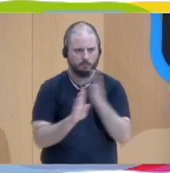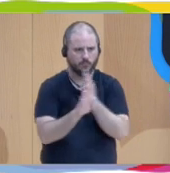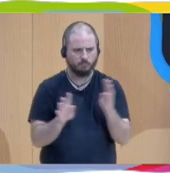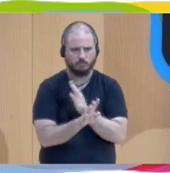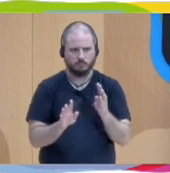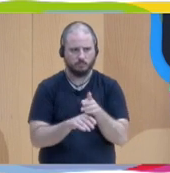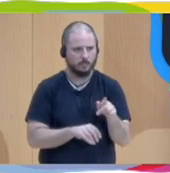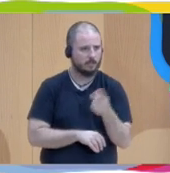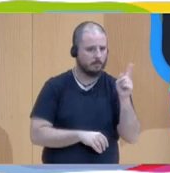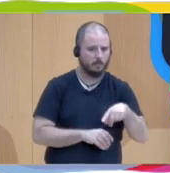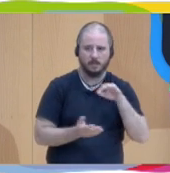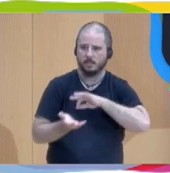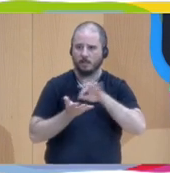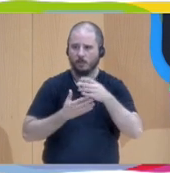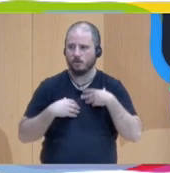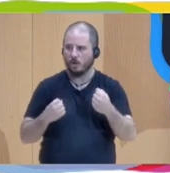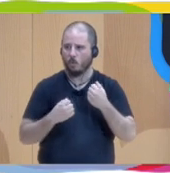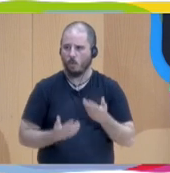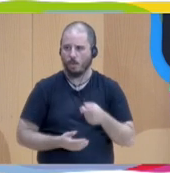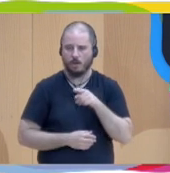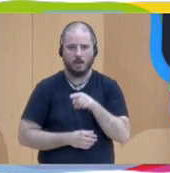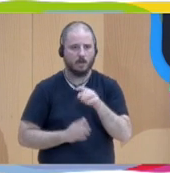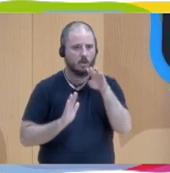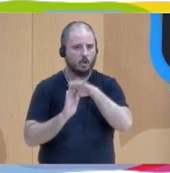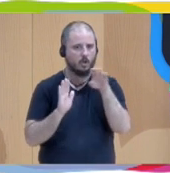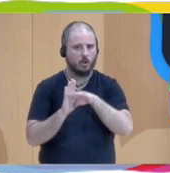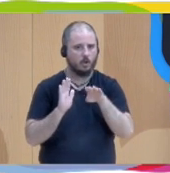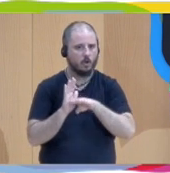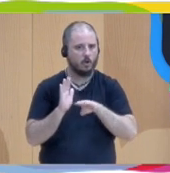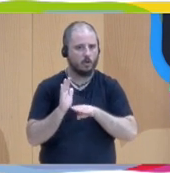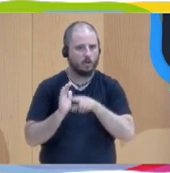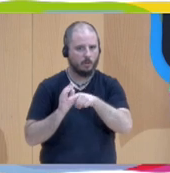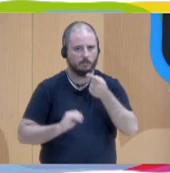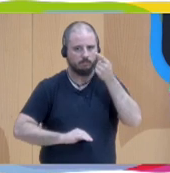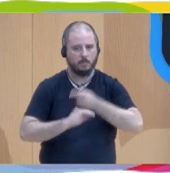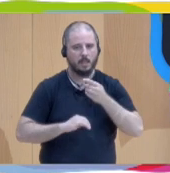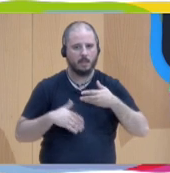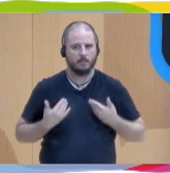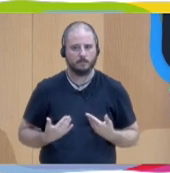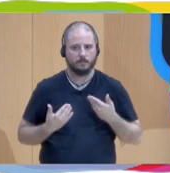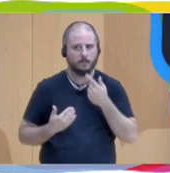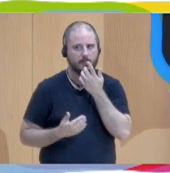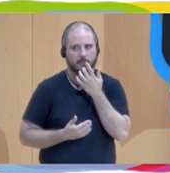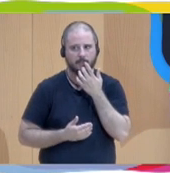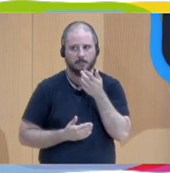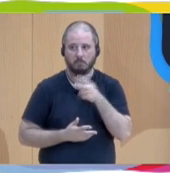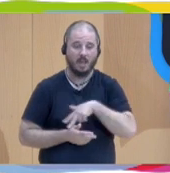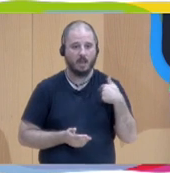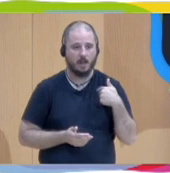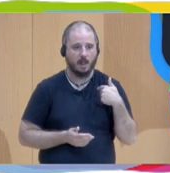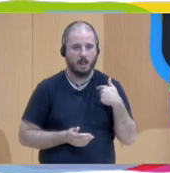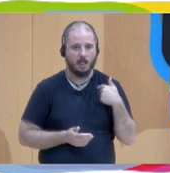sanitarios. Una condición que determina, generalmente,